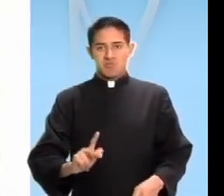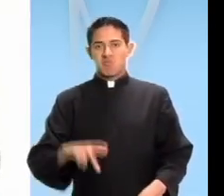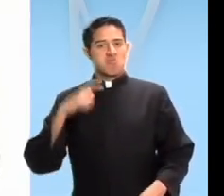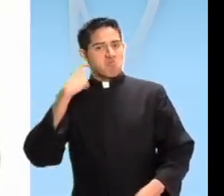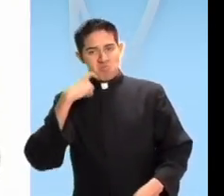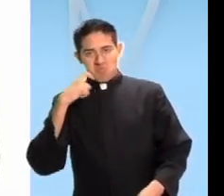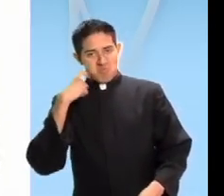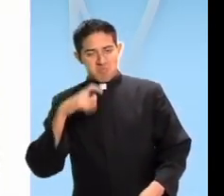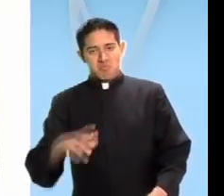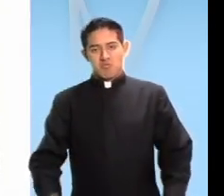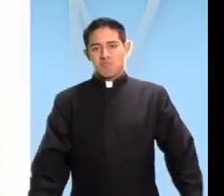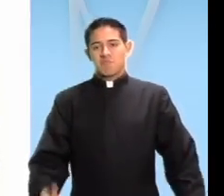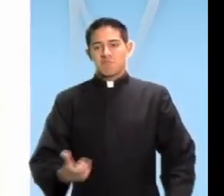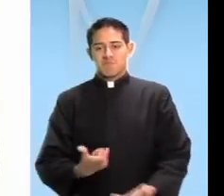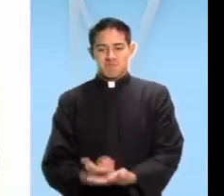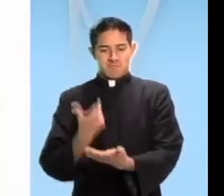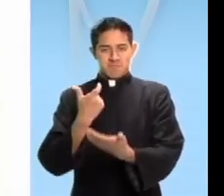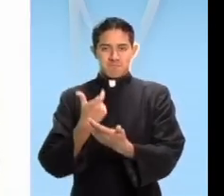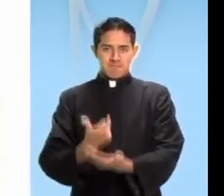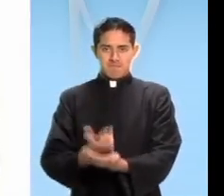de lo que podía dar.